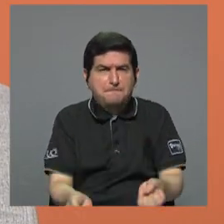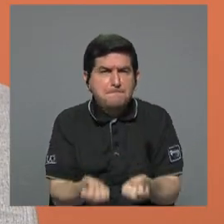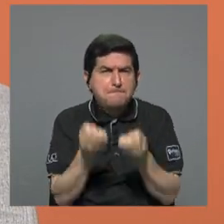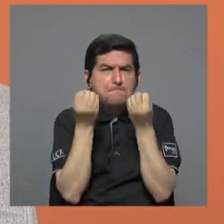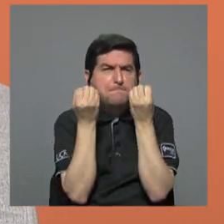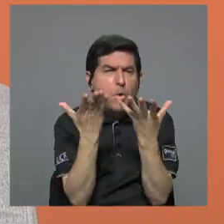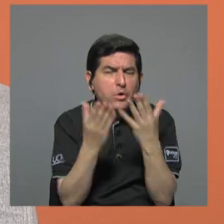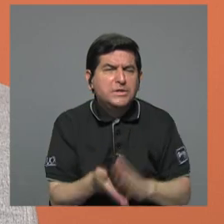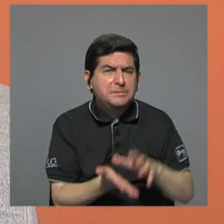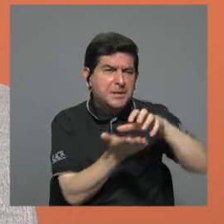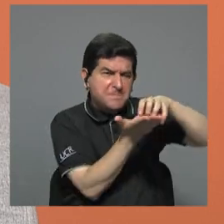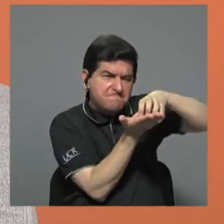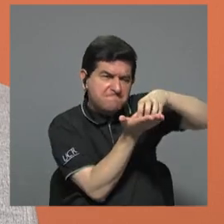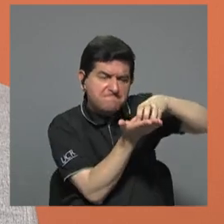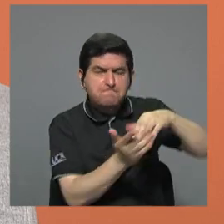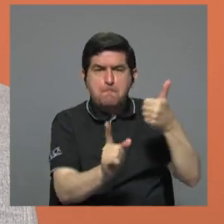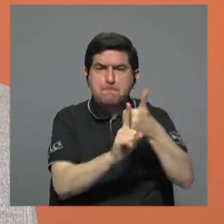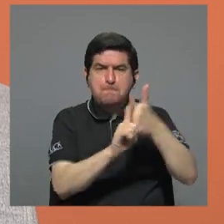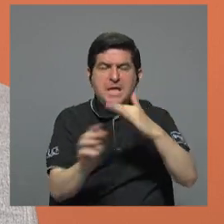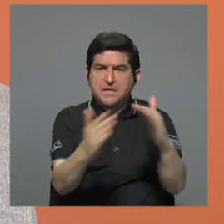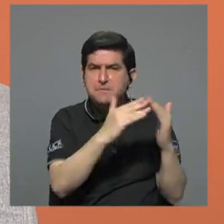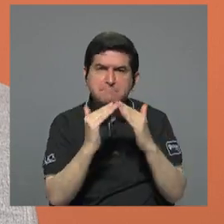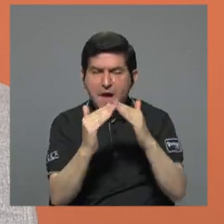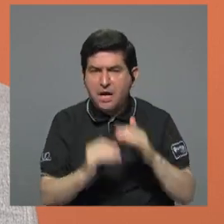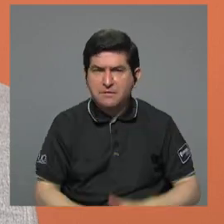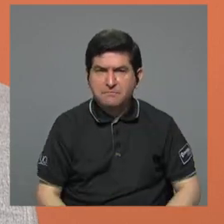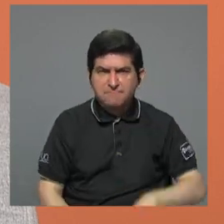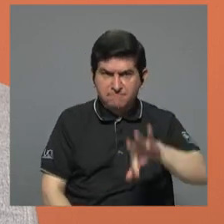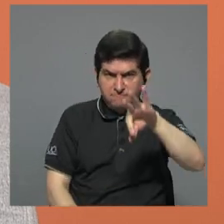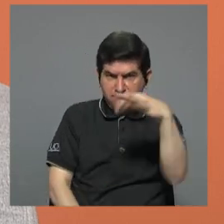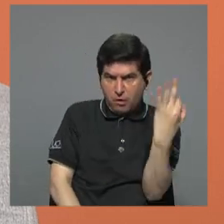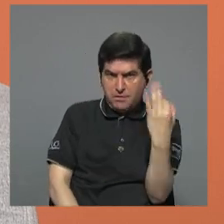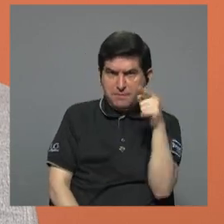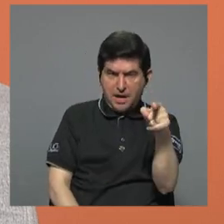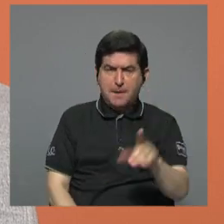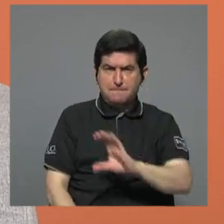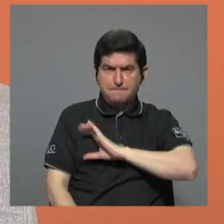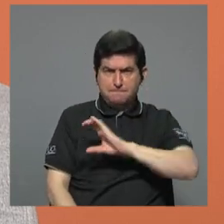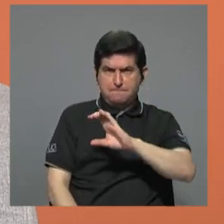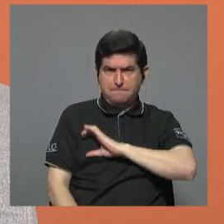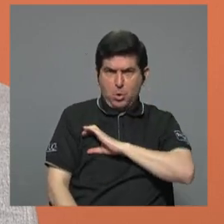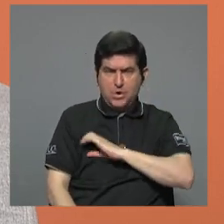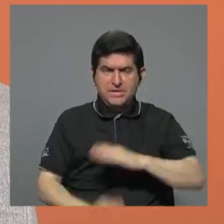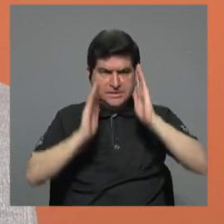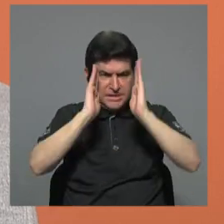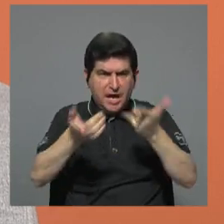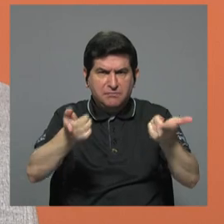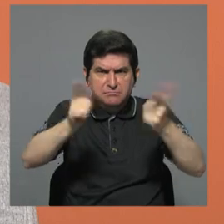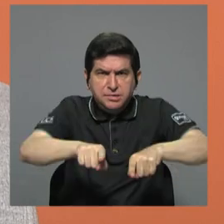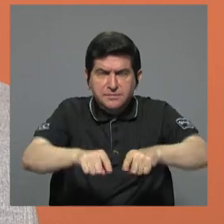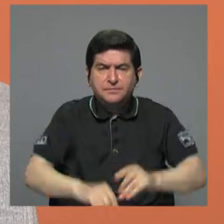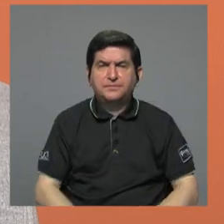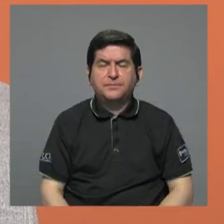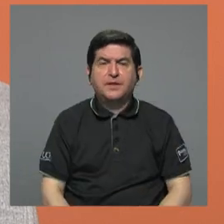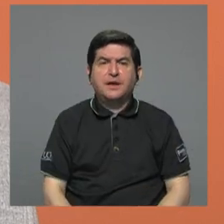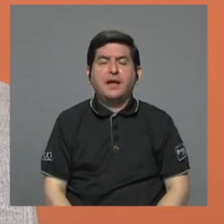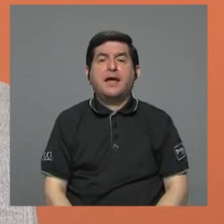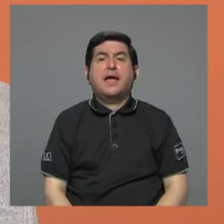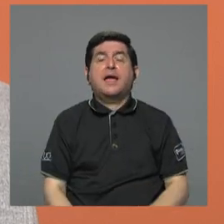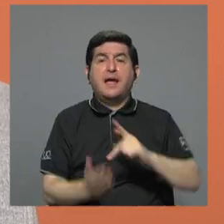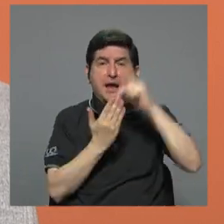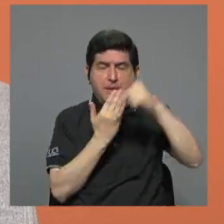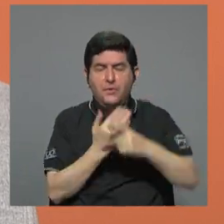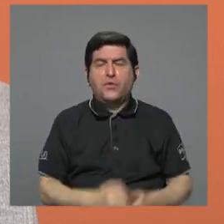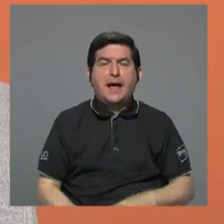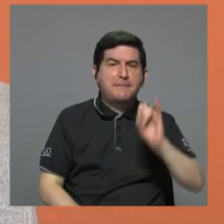cuestionamiento de la misma comunidad sobre la forma en que la policía abordó este caso. En Interferencia de Radioemisoras